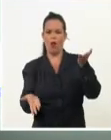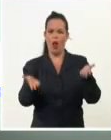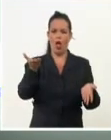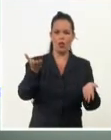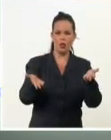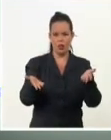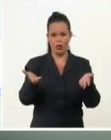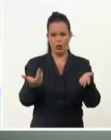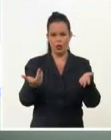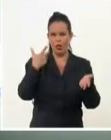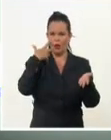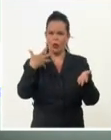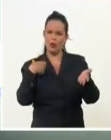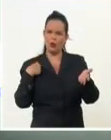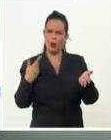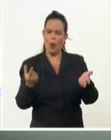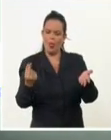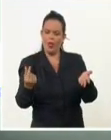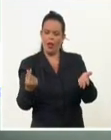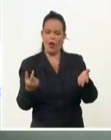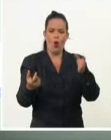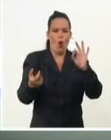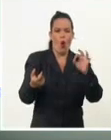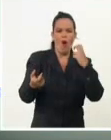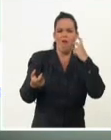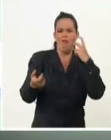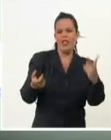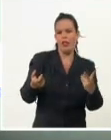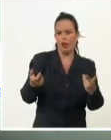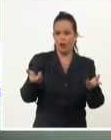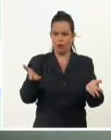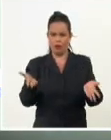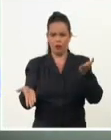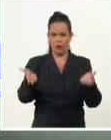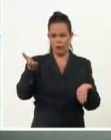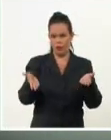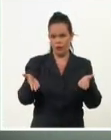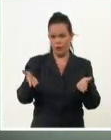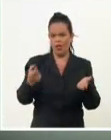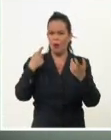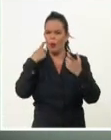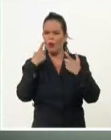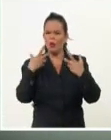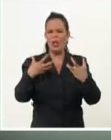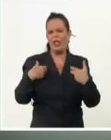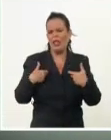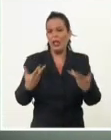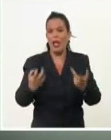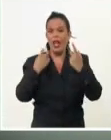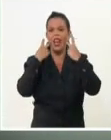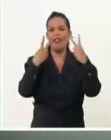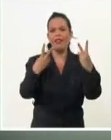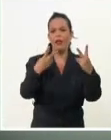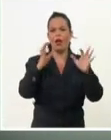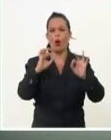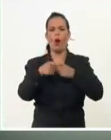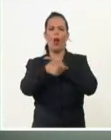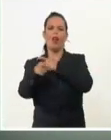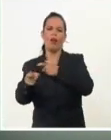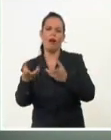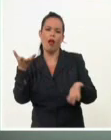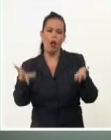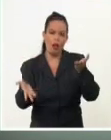la vida de las mujeres y no las guerras imperialistas, que los gastos vayan para paliar las